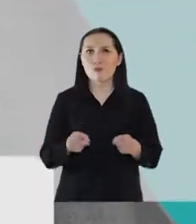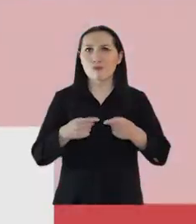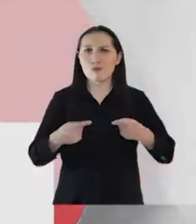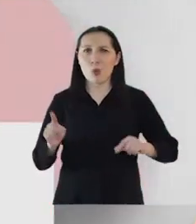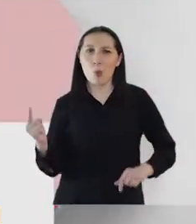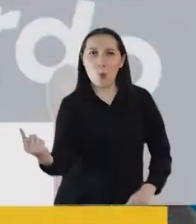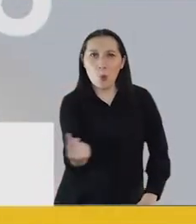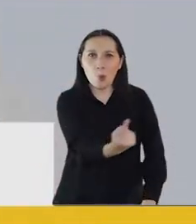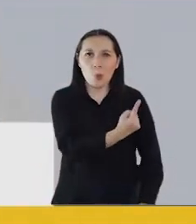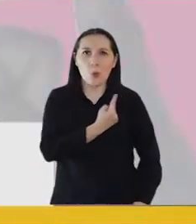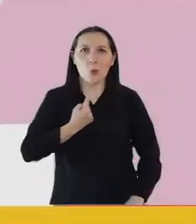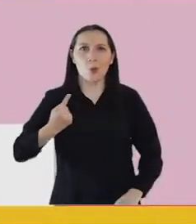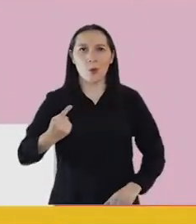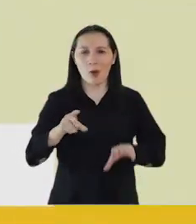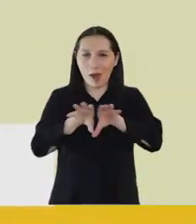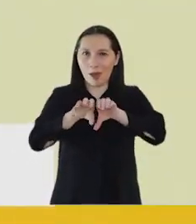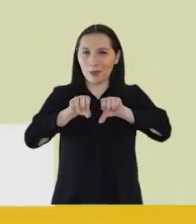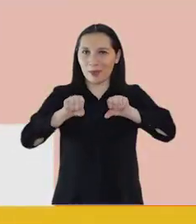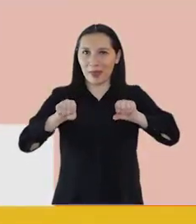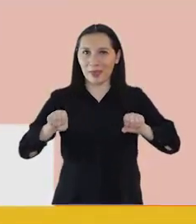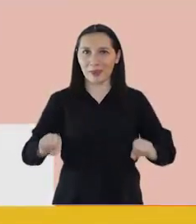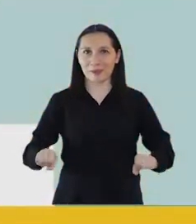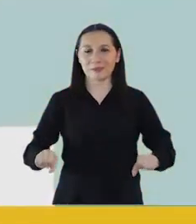Estamos de acuerdo.